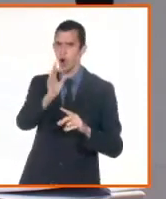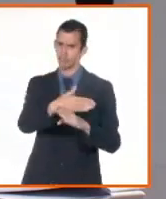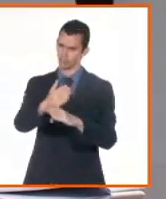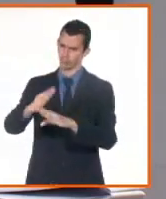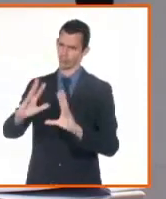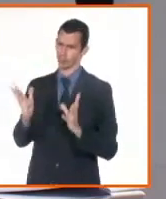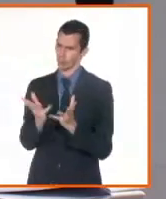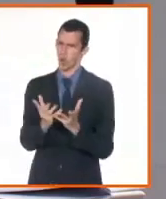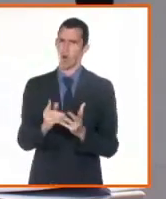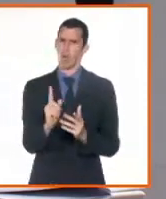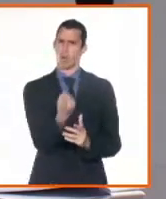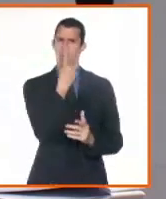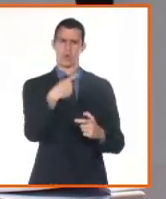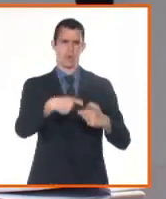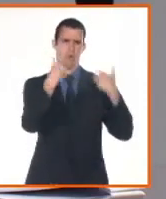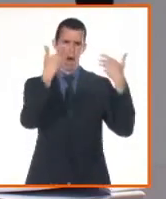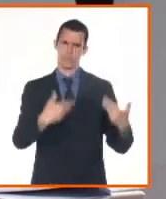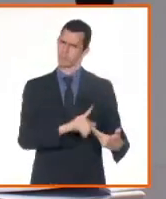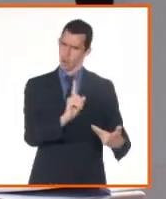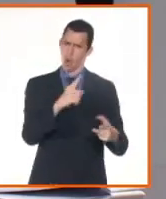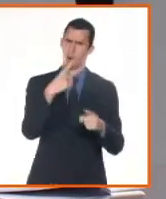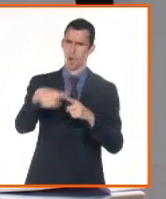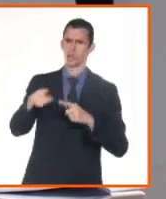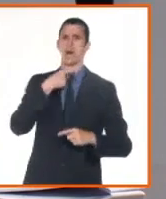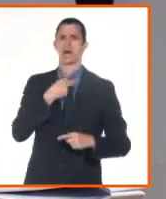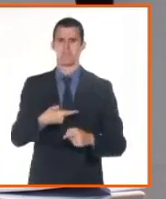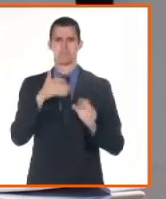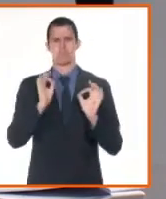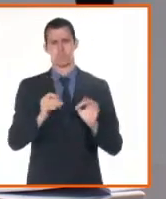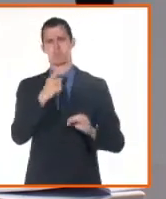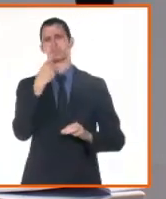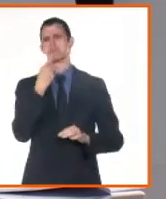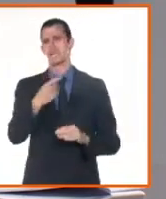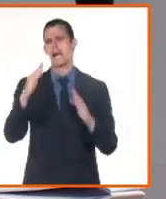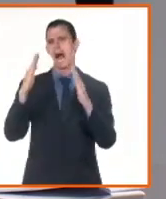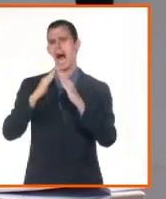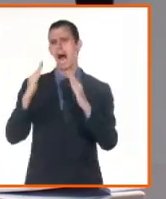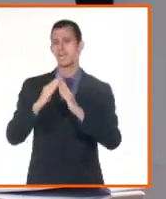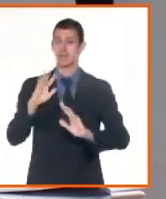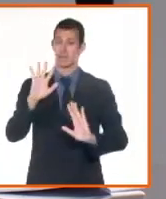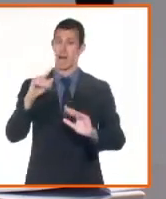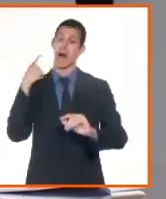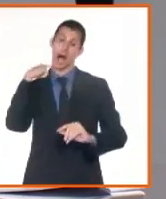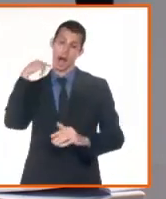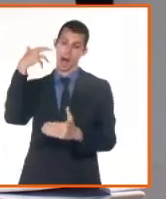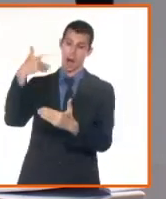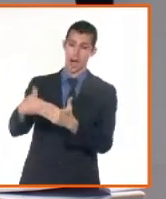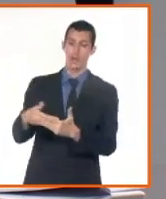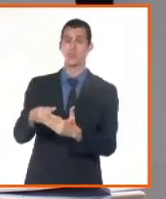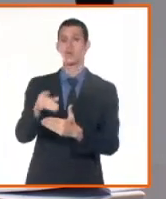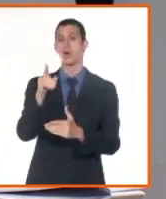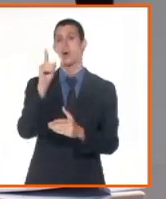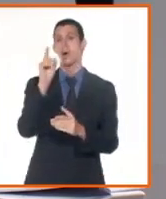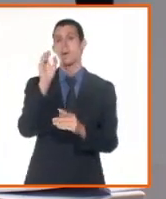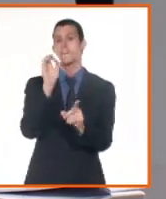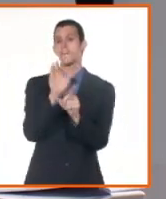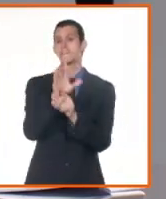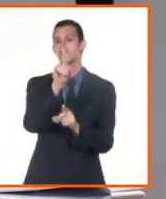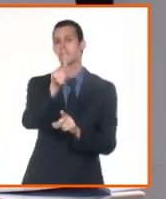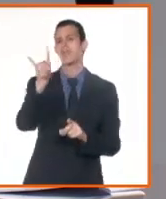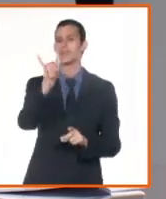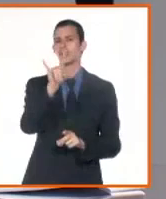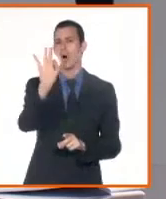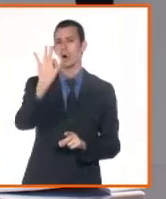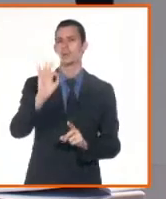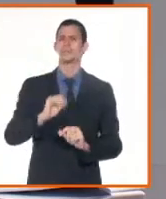inmuebles y que ha sufrido, bueno, desde el año 98 que se reactivan los registros de la propiedad, una